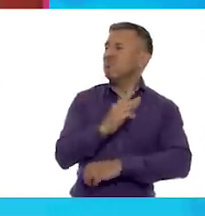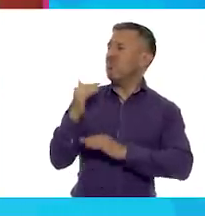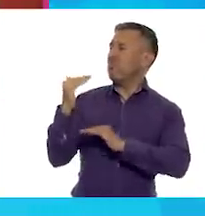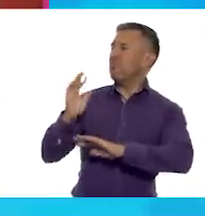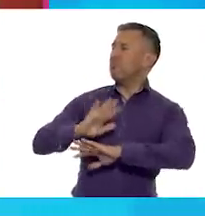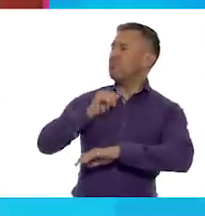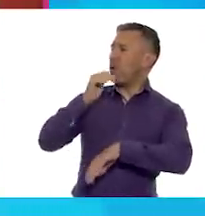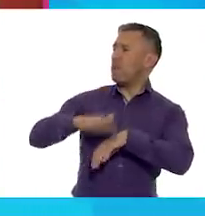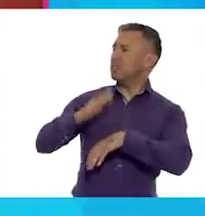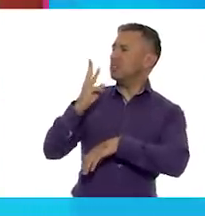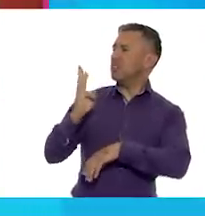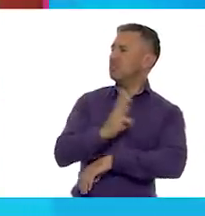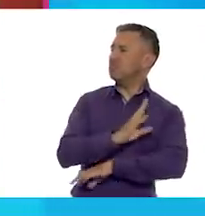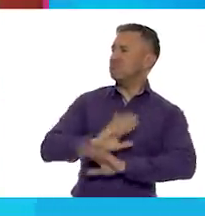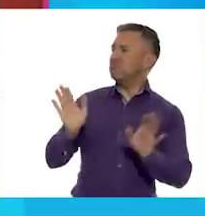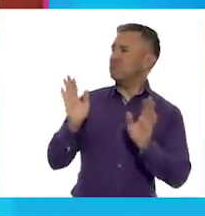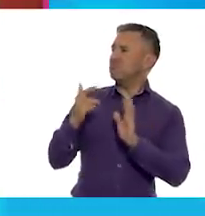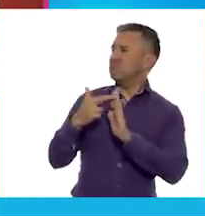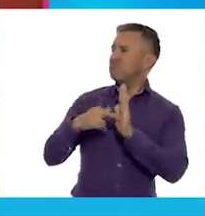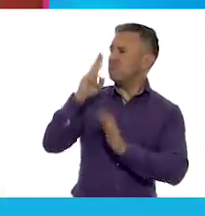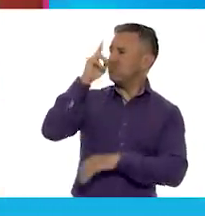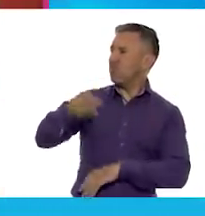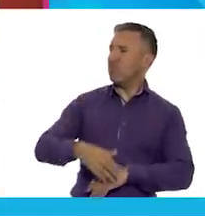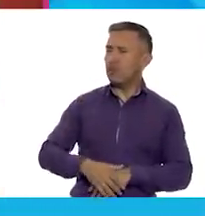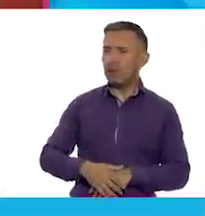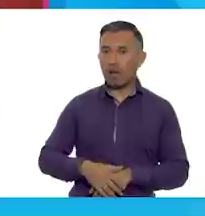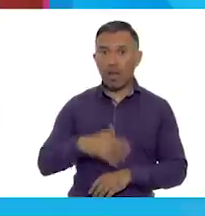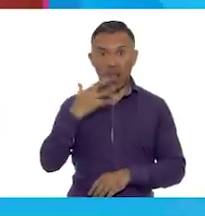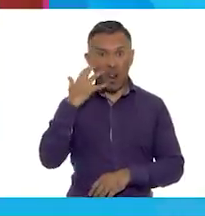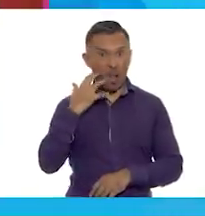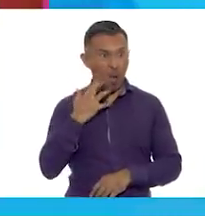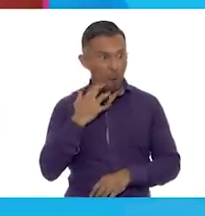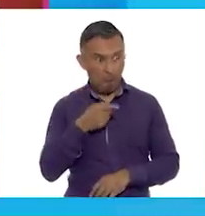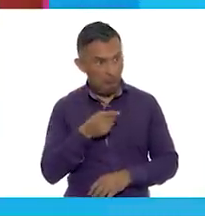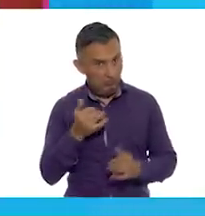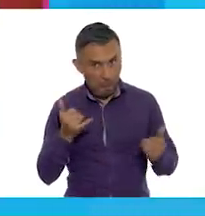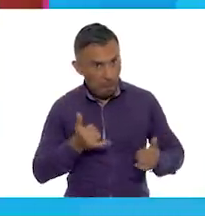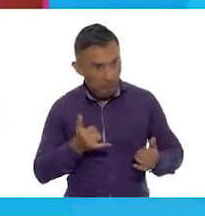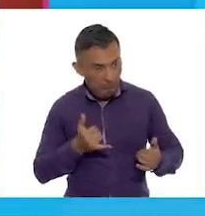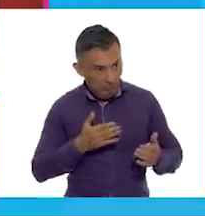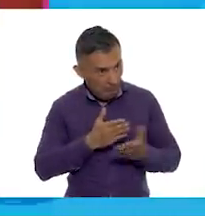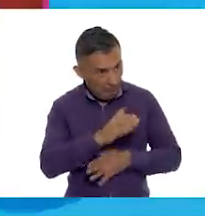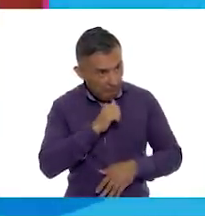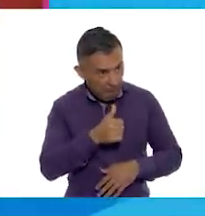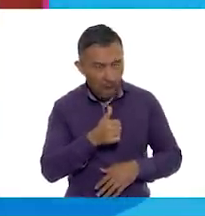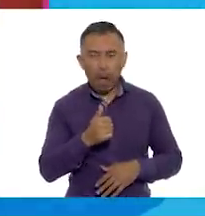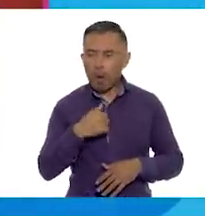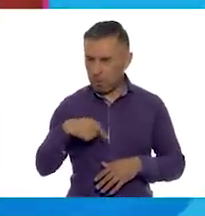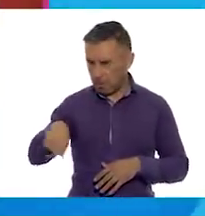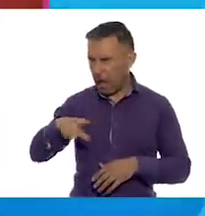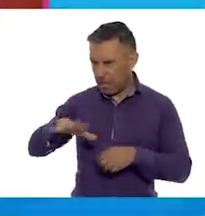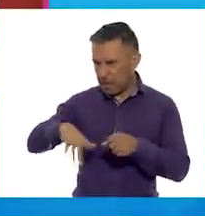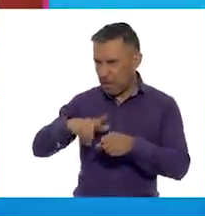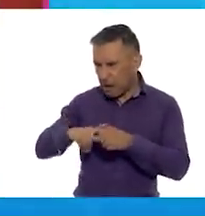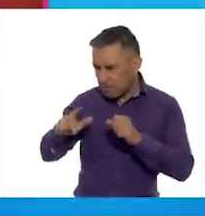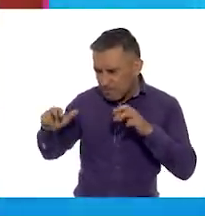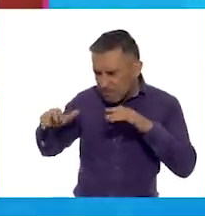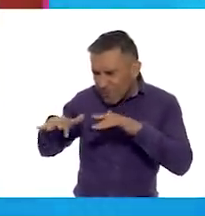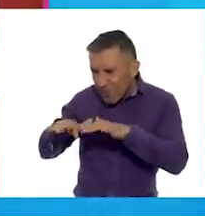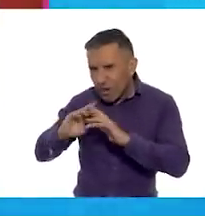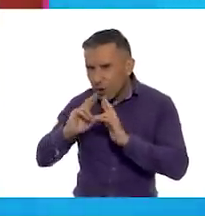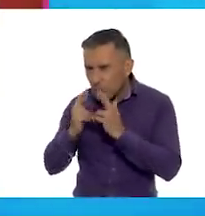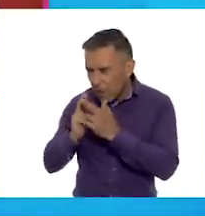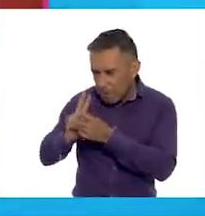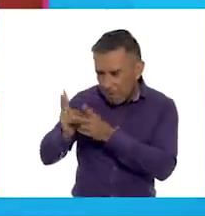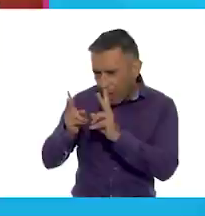Ante la rotunda negativa del león, ellos hicieron una reunión en la selva, y a pesar de todo el malestar general